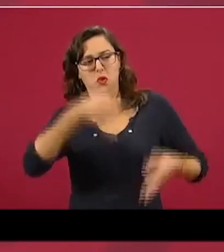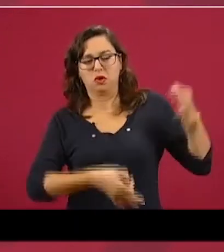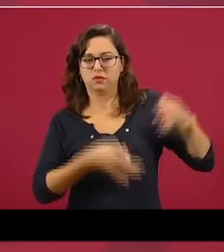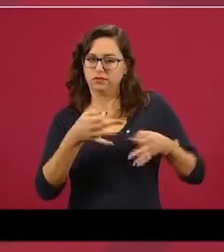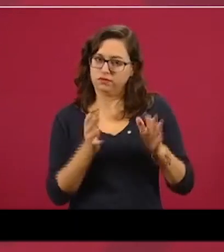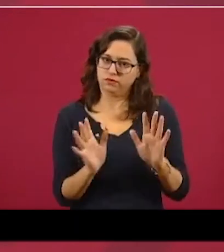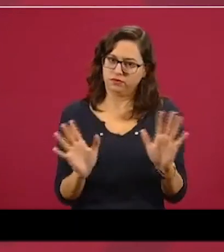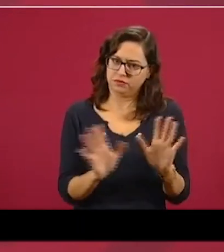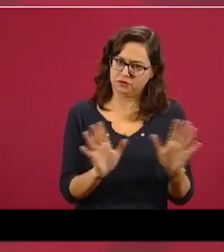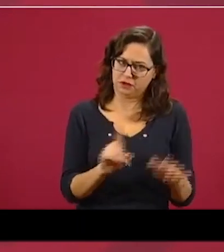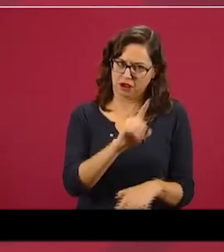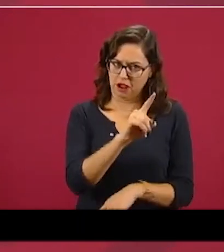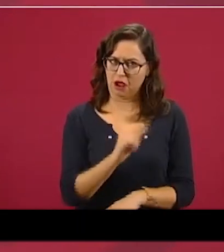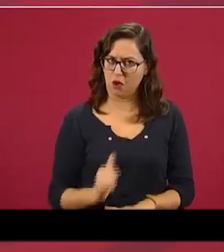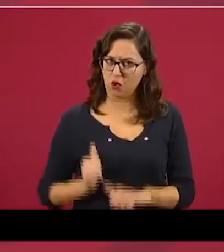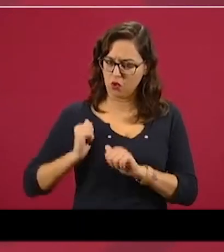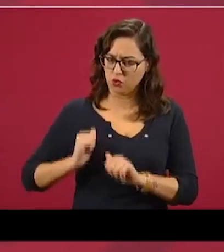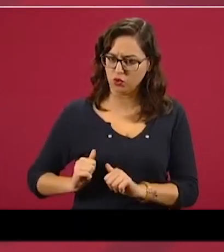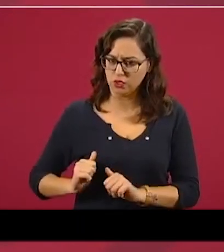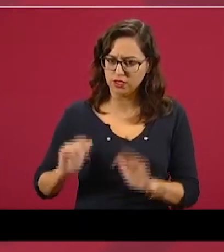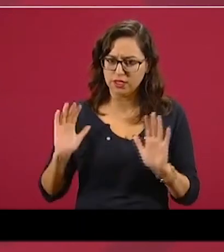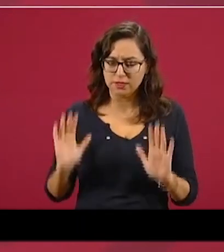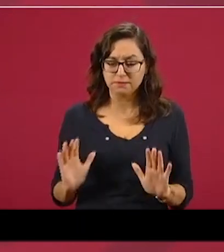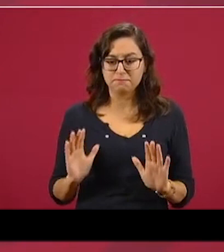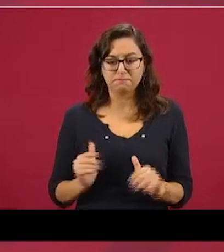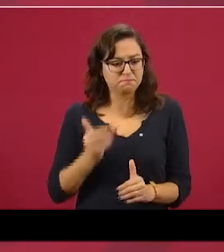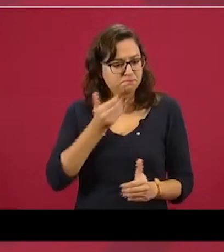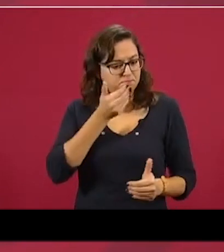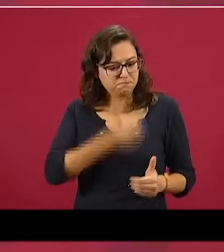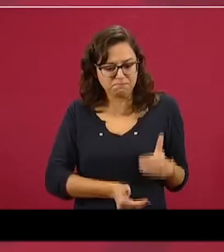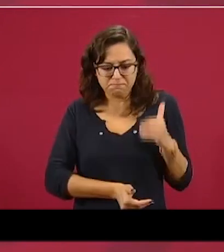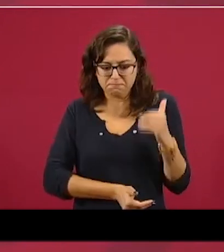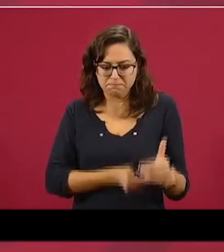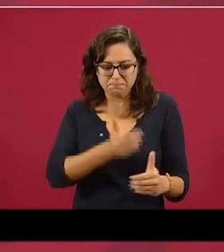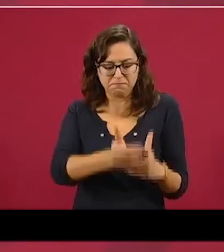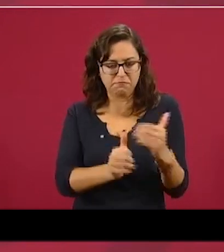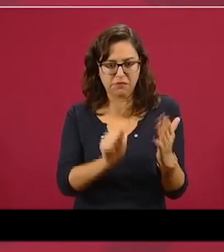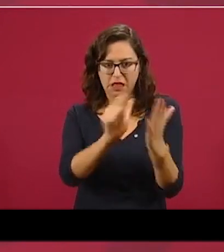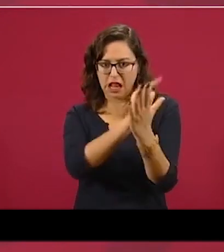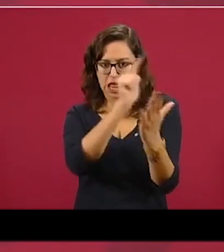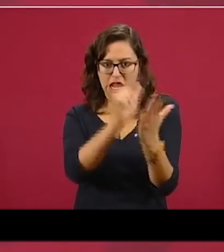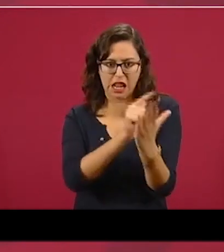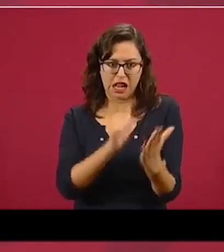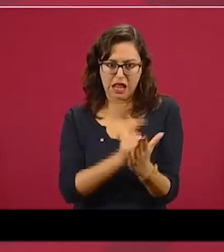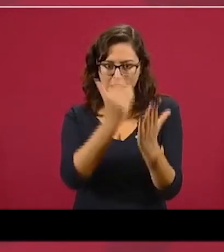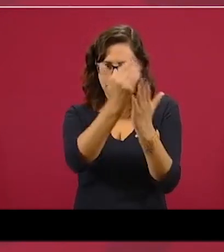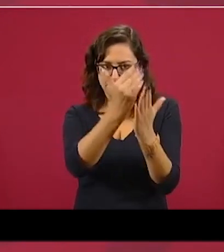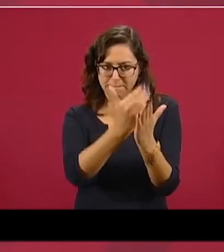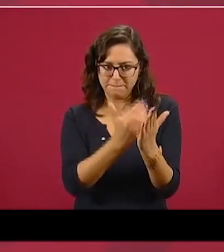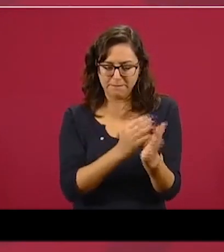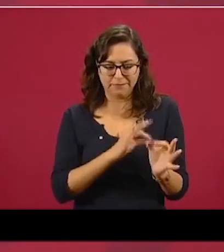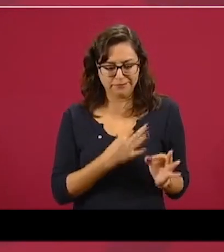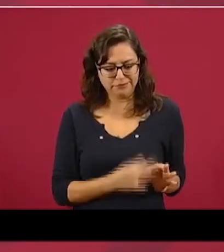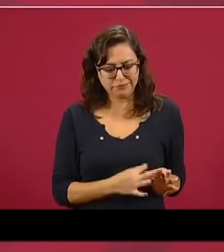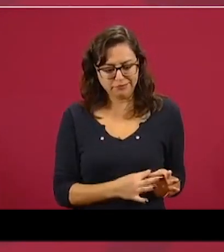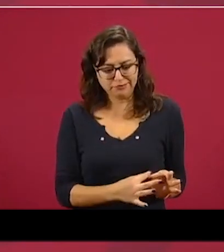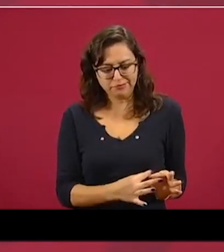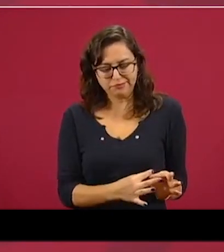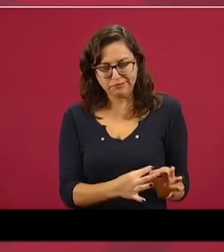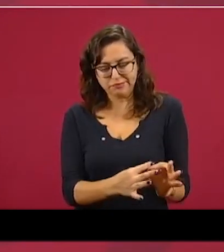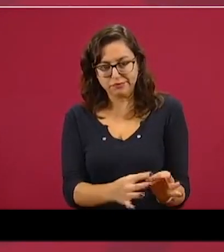son procesos legales en donde